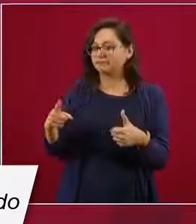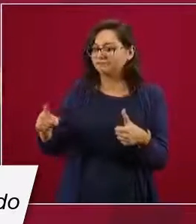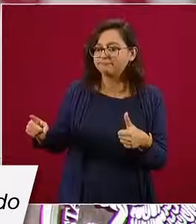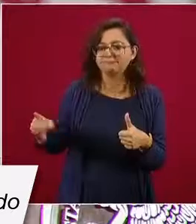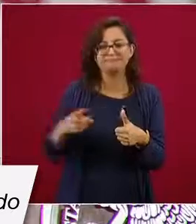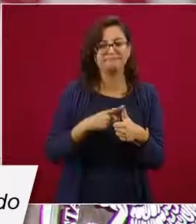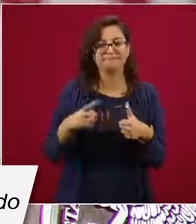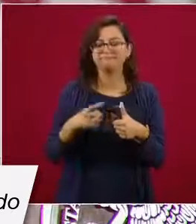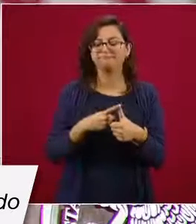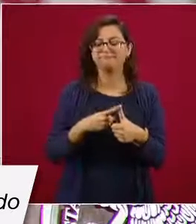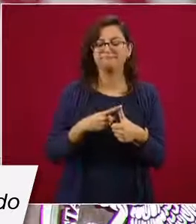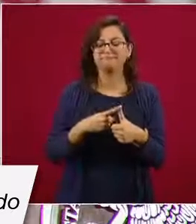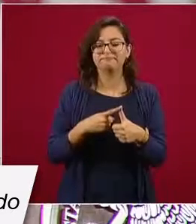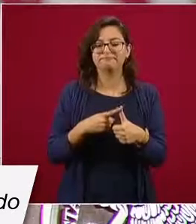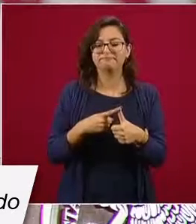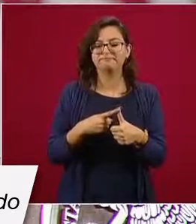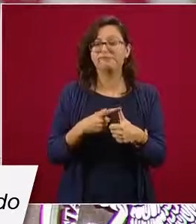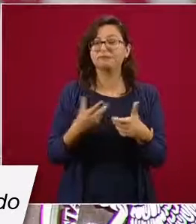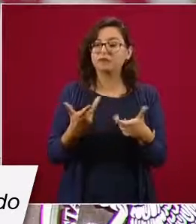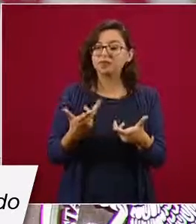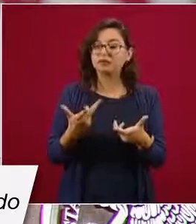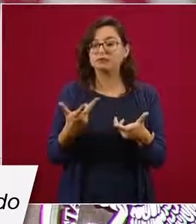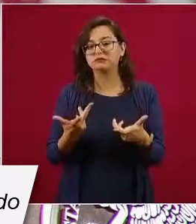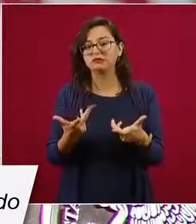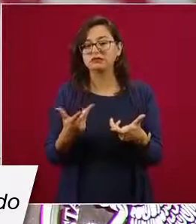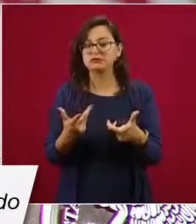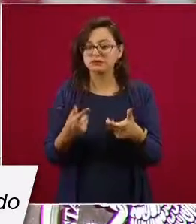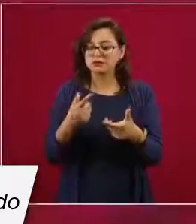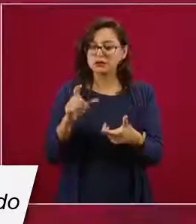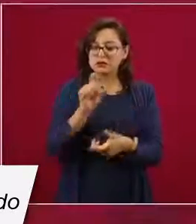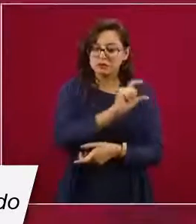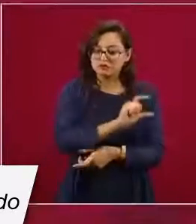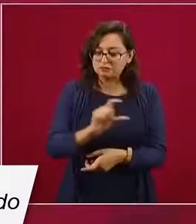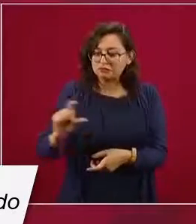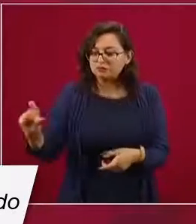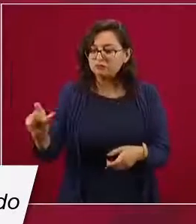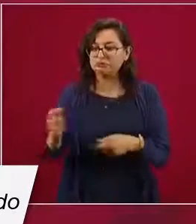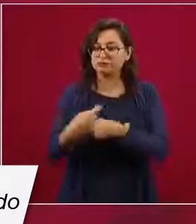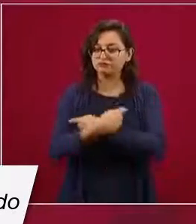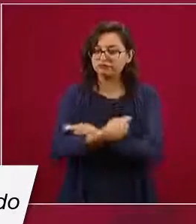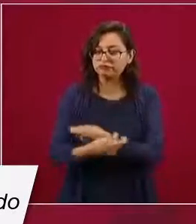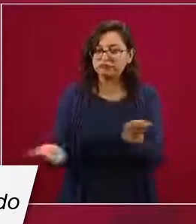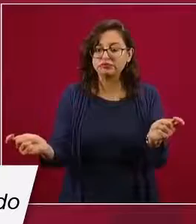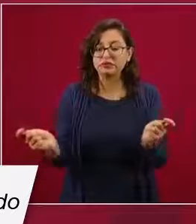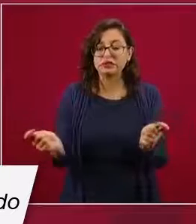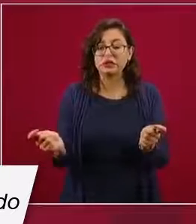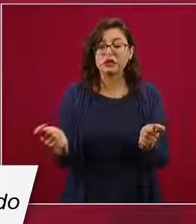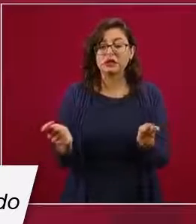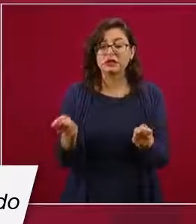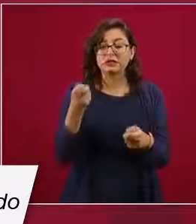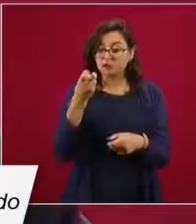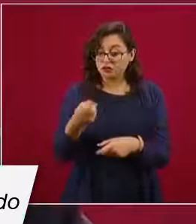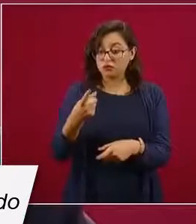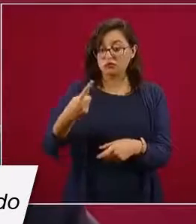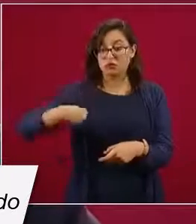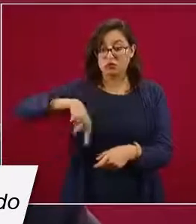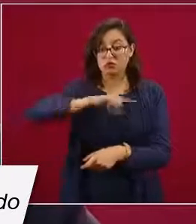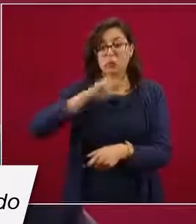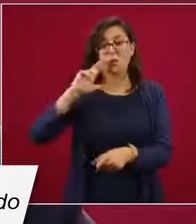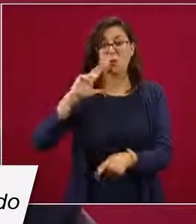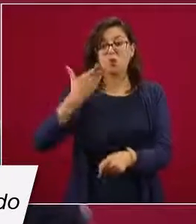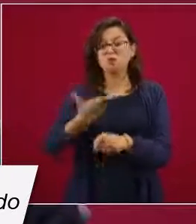en las dosis que estaremos entregando. Dicho eso, nuestra responsabilidad es sin duda